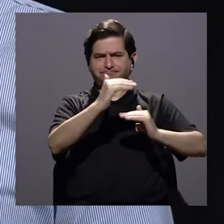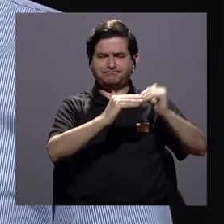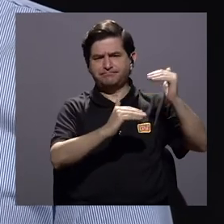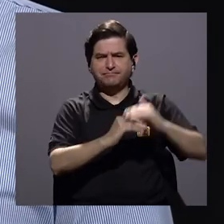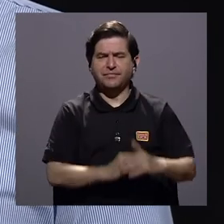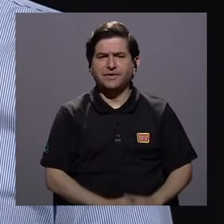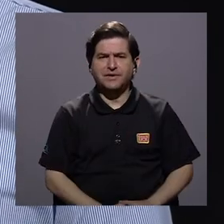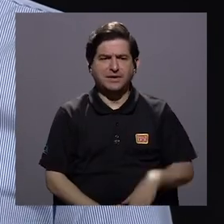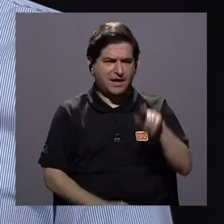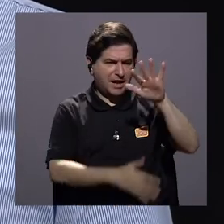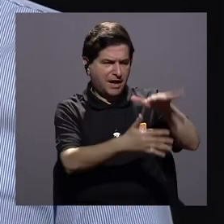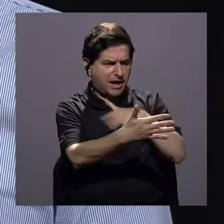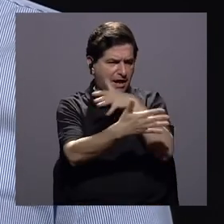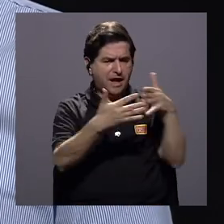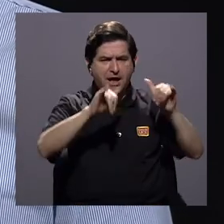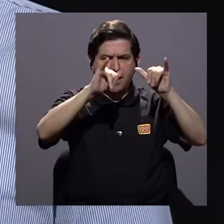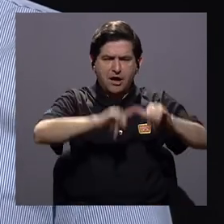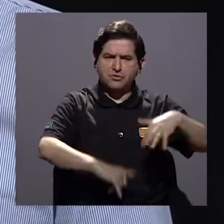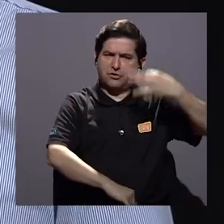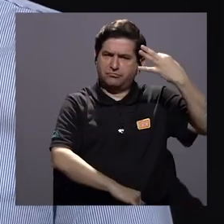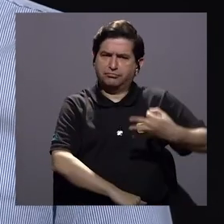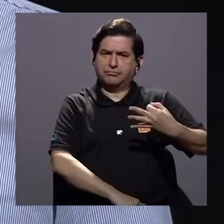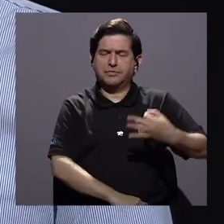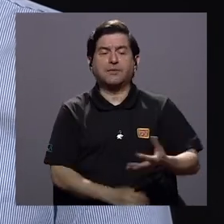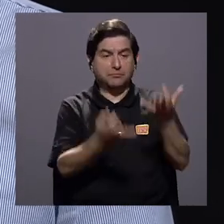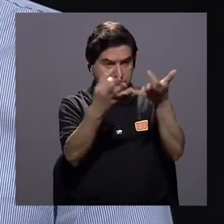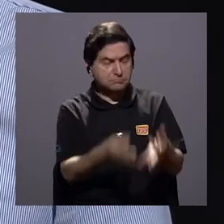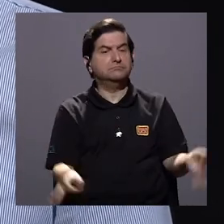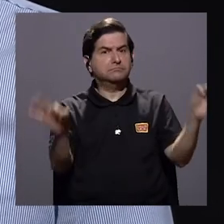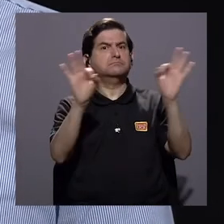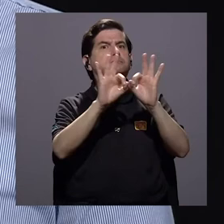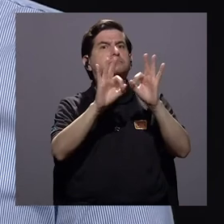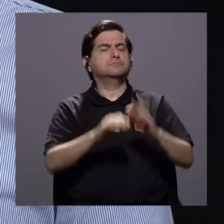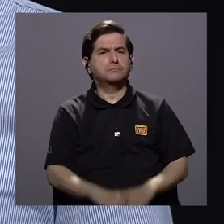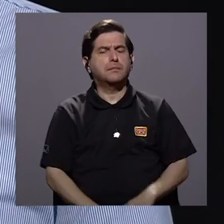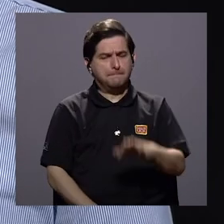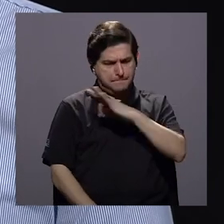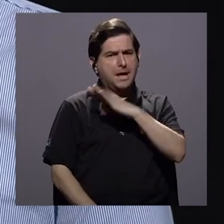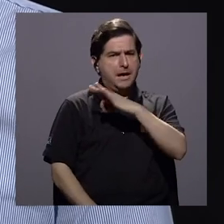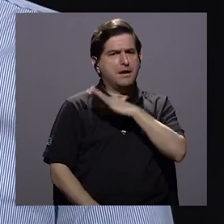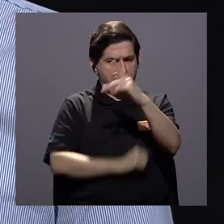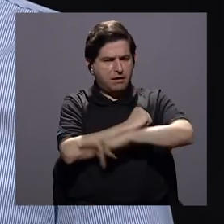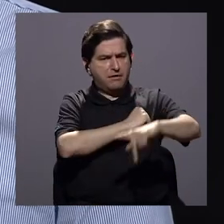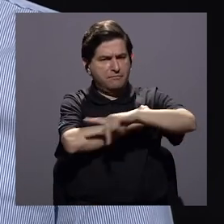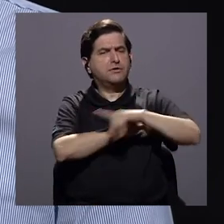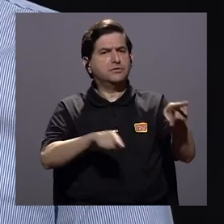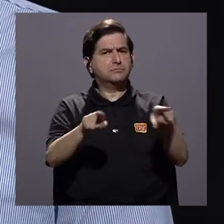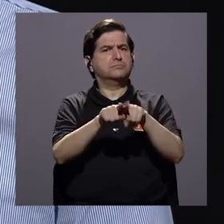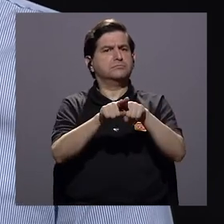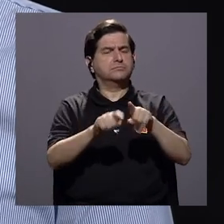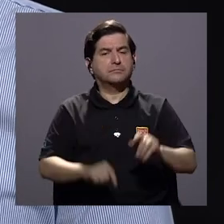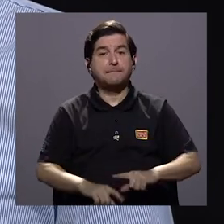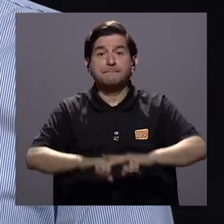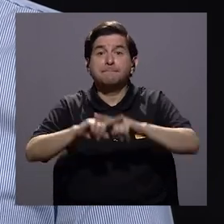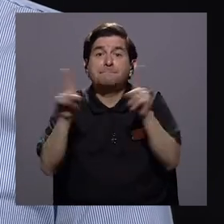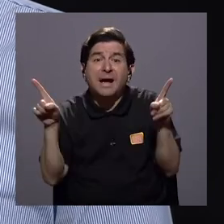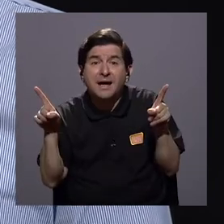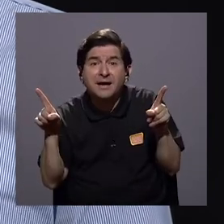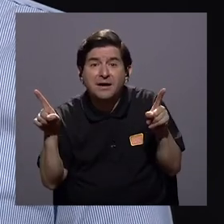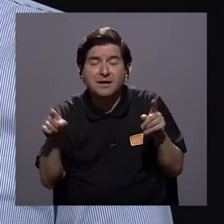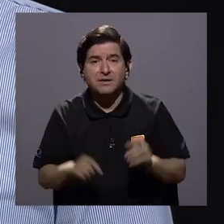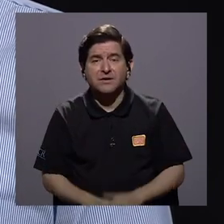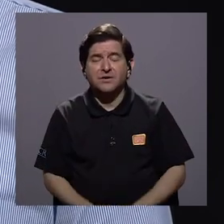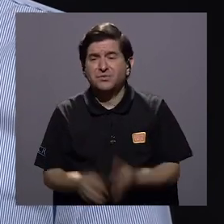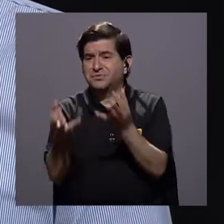una agenda de conservación sólida, importante, con grandes beneficios para el país incluso, pero